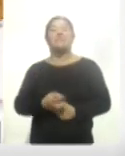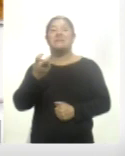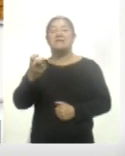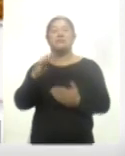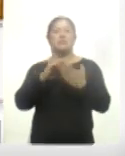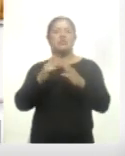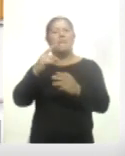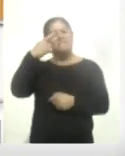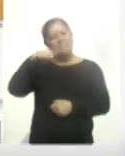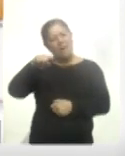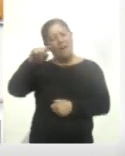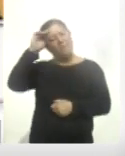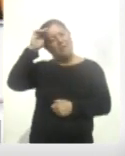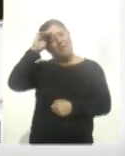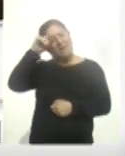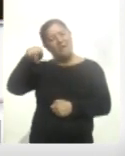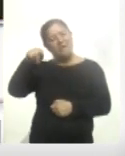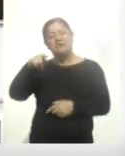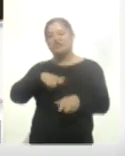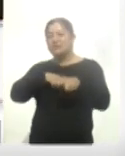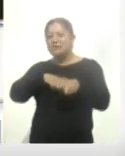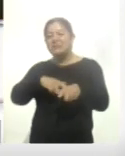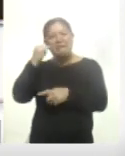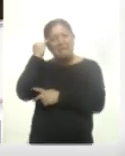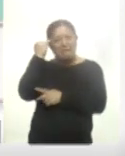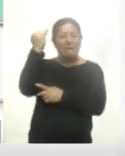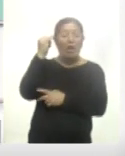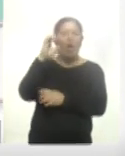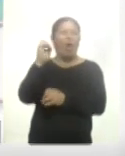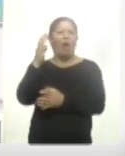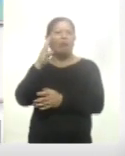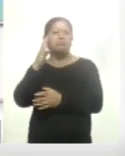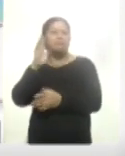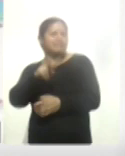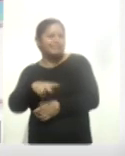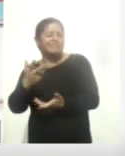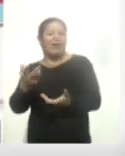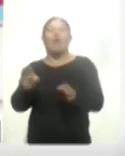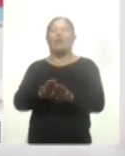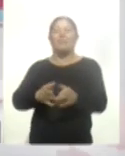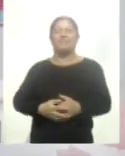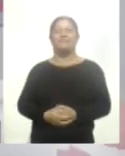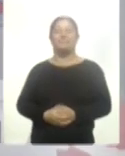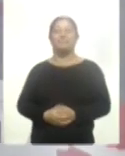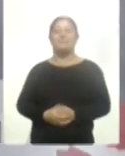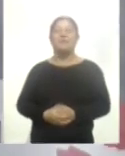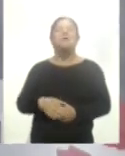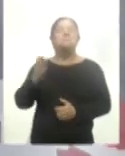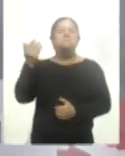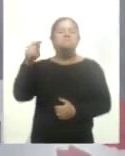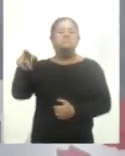para reflexionar si siguen siendo esos idealistas que compraron los terrenos o no. Oye, y platícanos también,